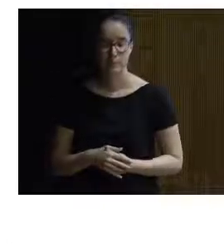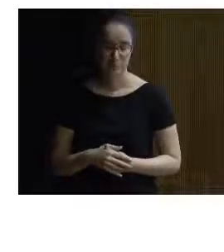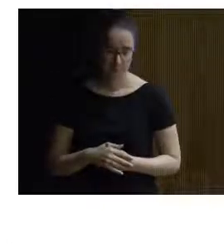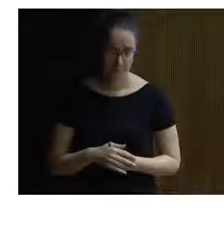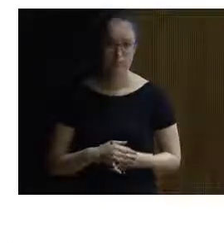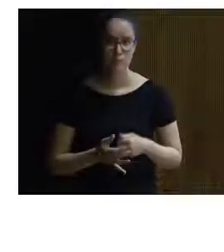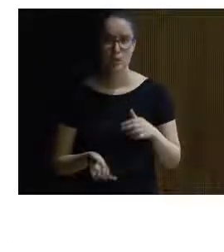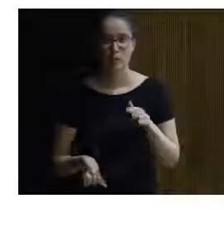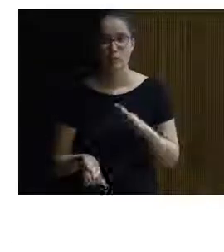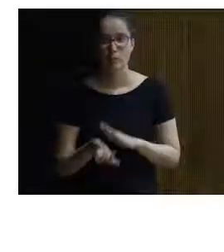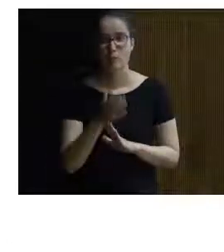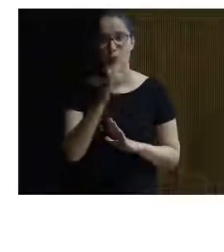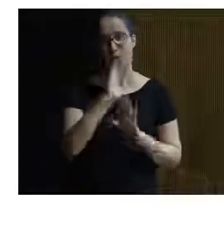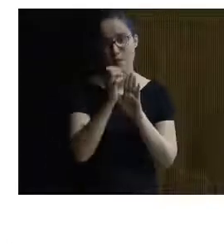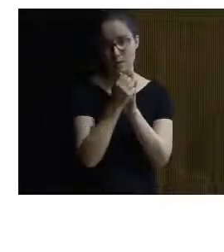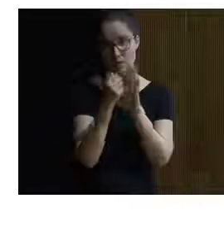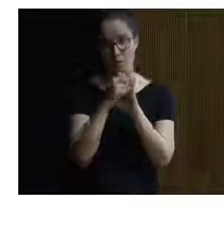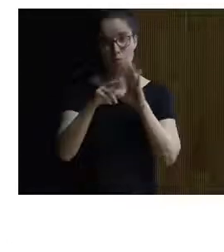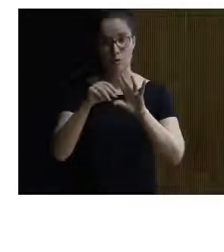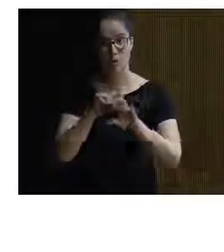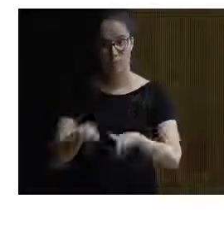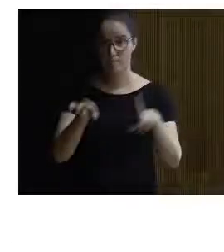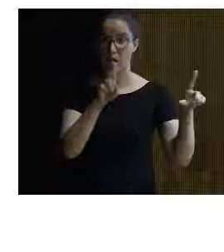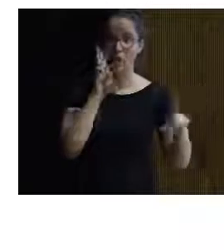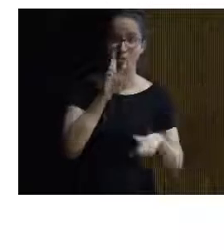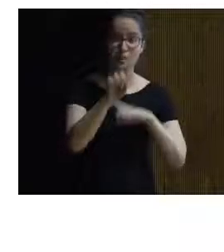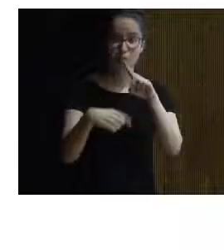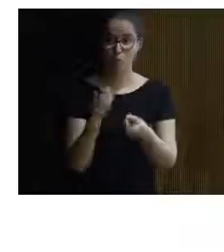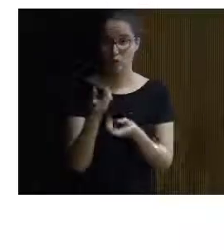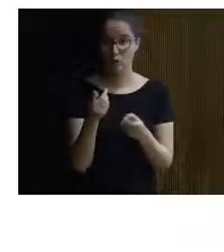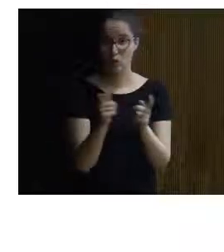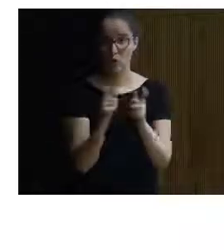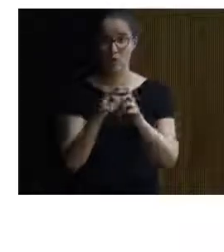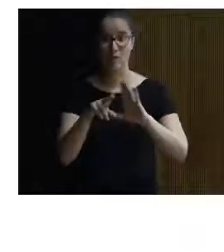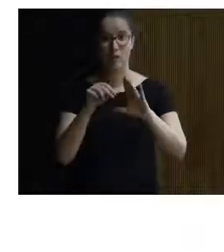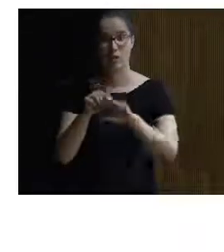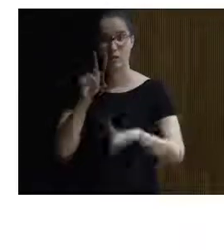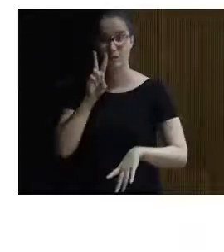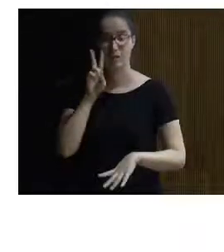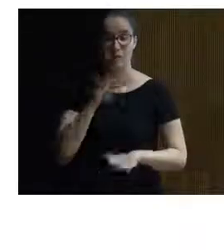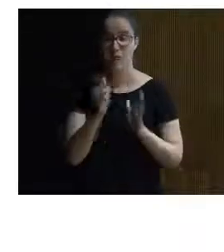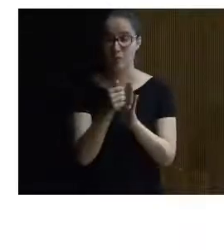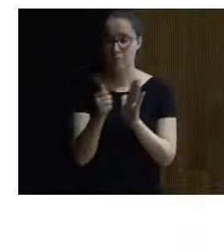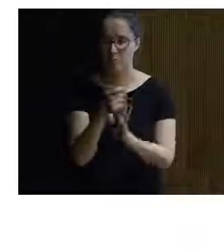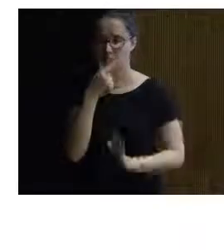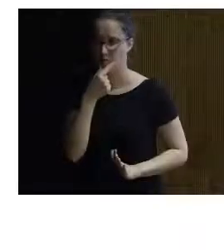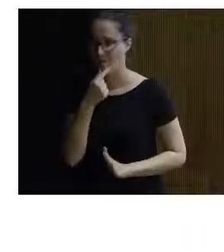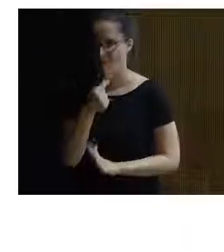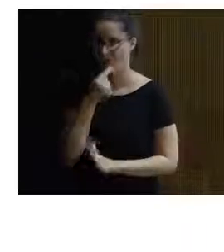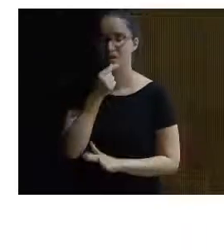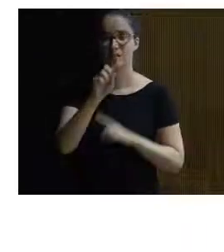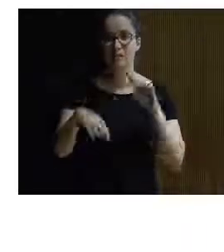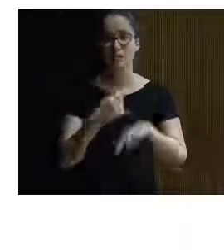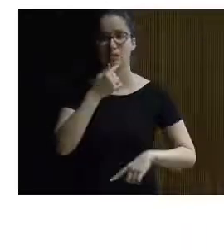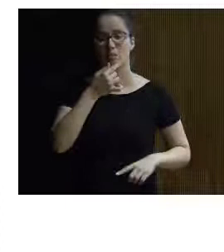Con esto surgió una app, que os a poner un vídeo para que lo veáis y luego os cuento un poquito, pero bueno, el vídeo vais a ver un poco que la app es muy intuitiva, luego os